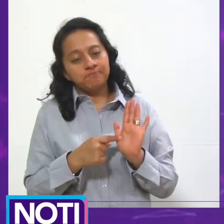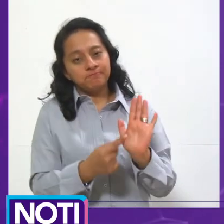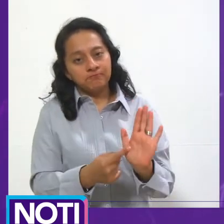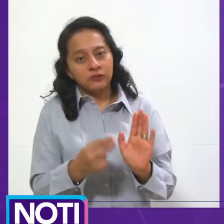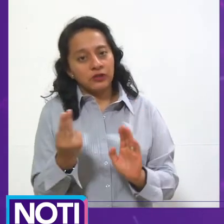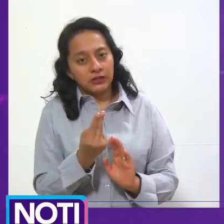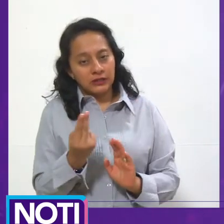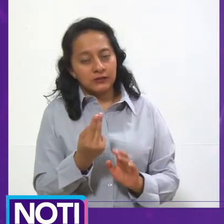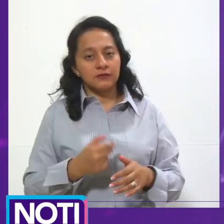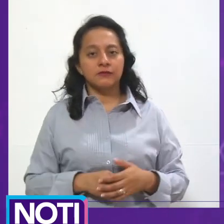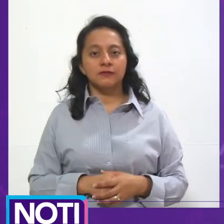Fría.